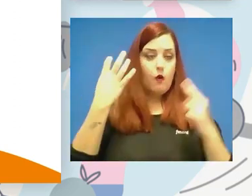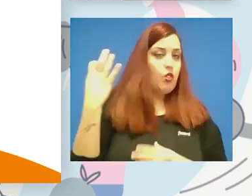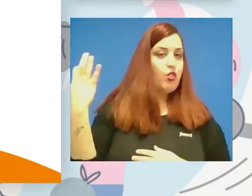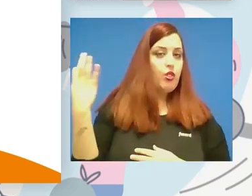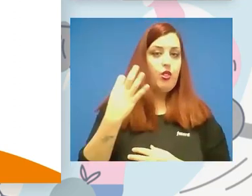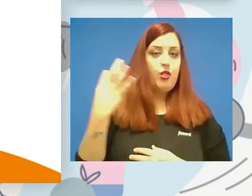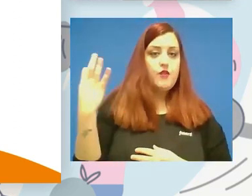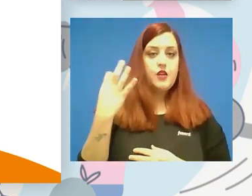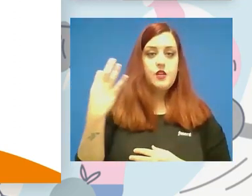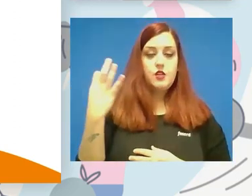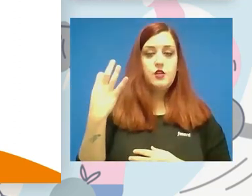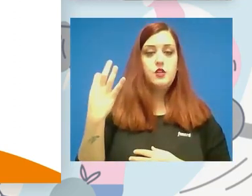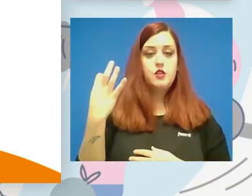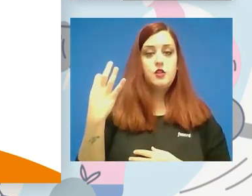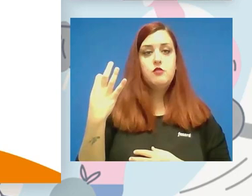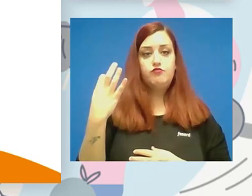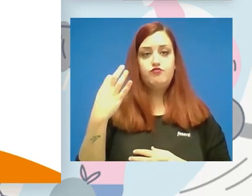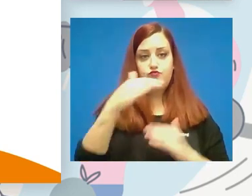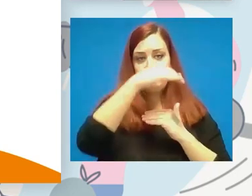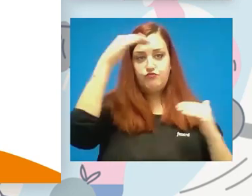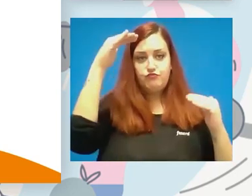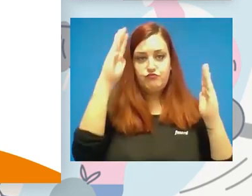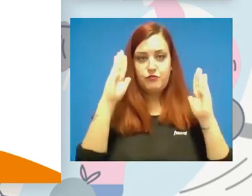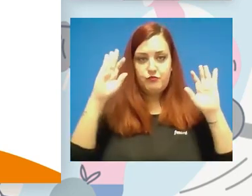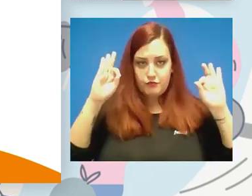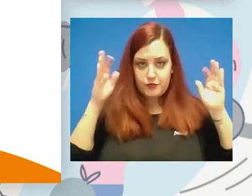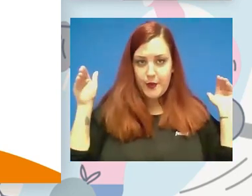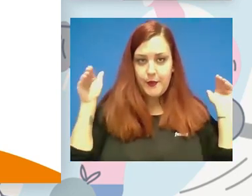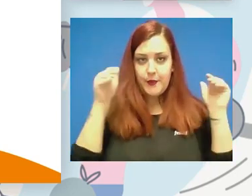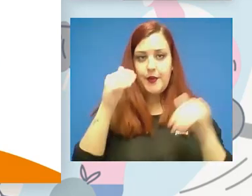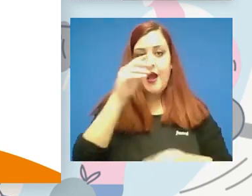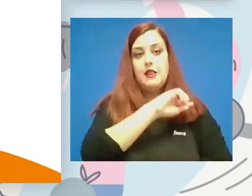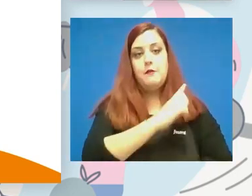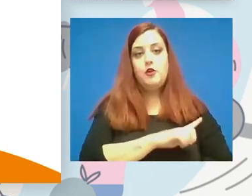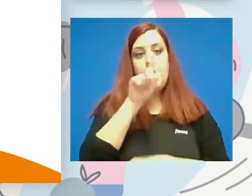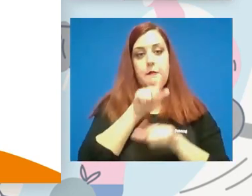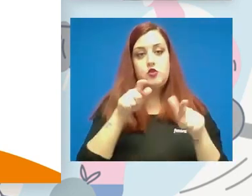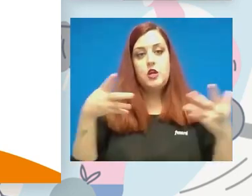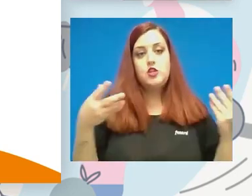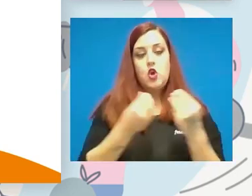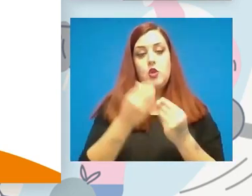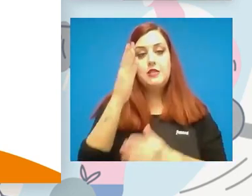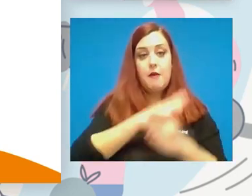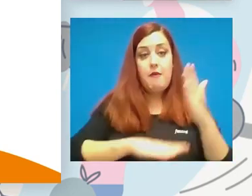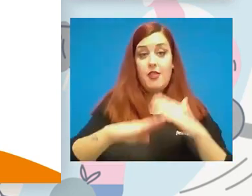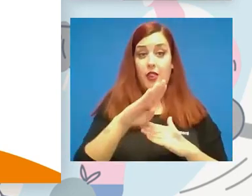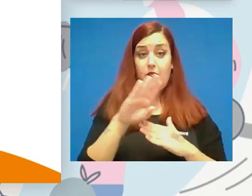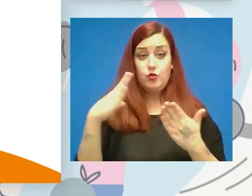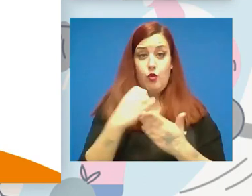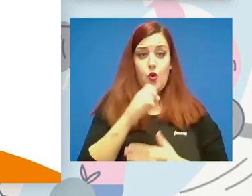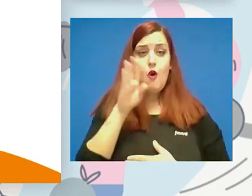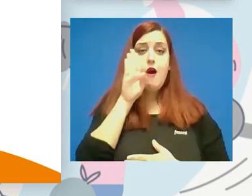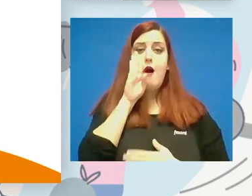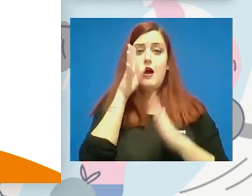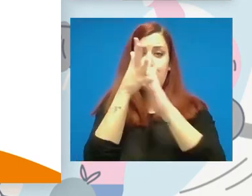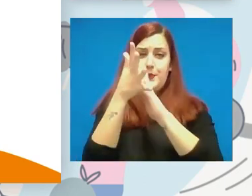prestar atención al deporte de personas con discapacidad. Todas estas referencias de la